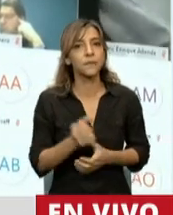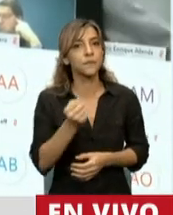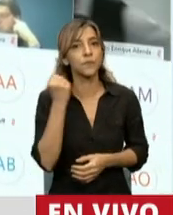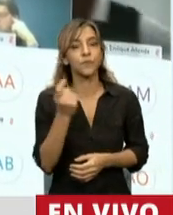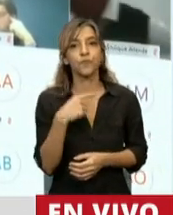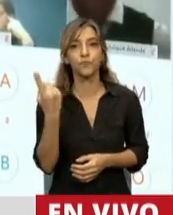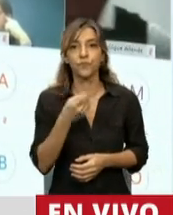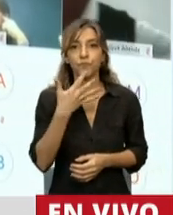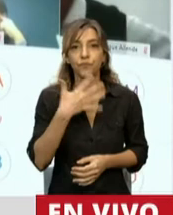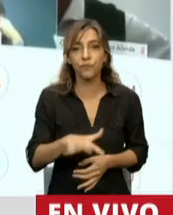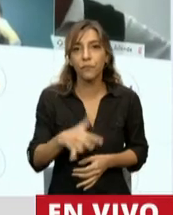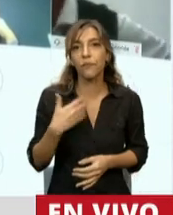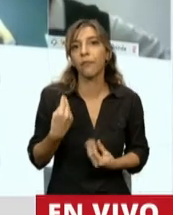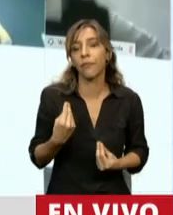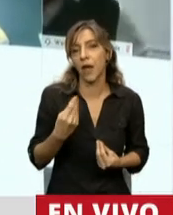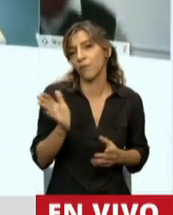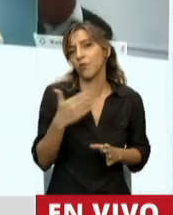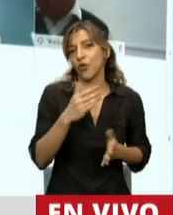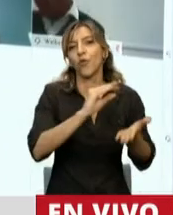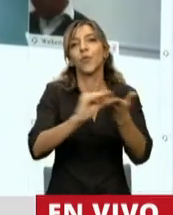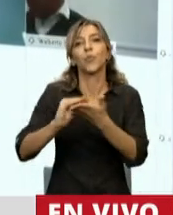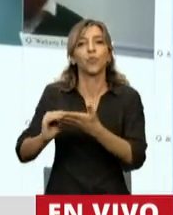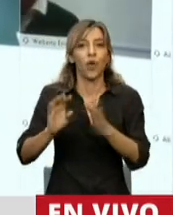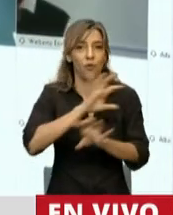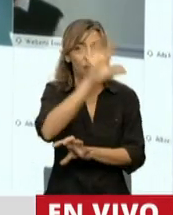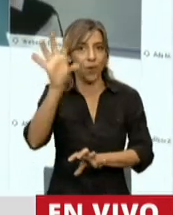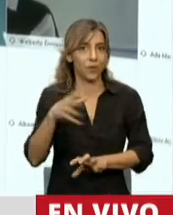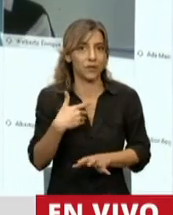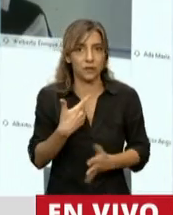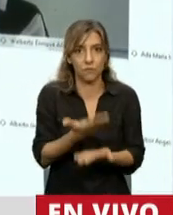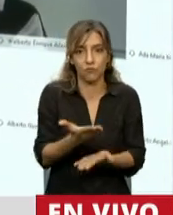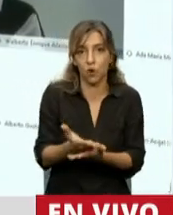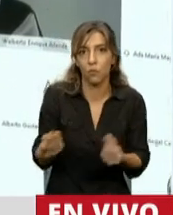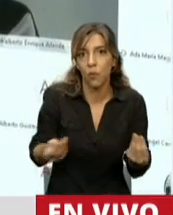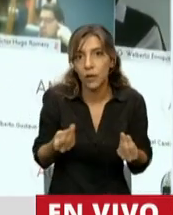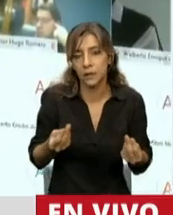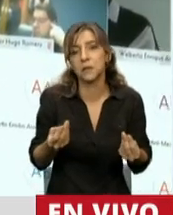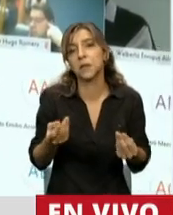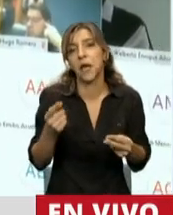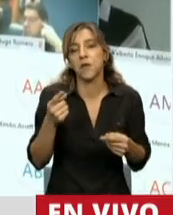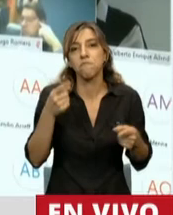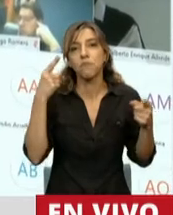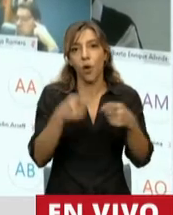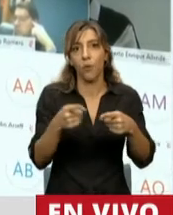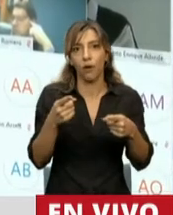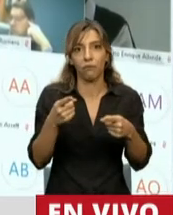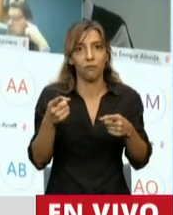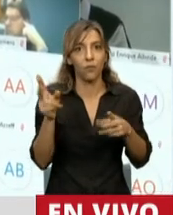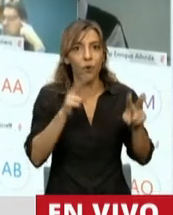diputados del interior, esta compensación, esta gran asimetría que tenemos entre